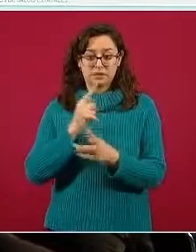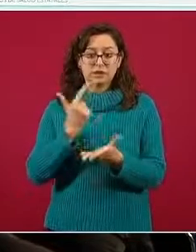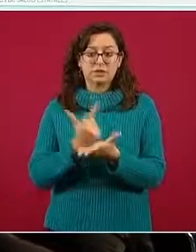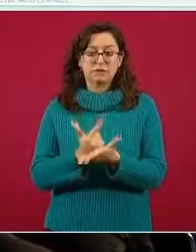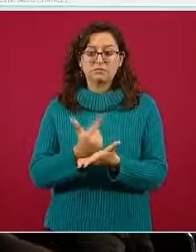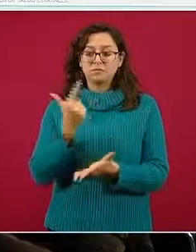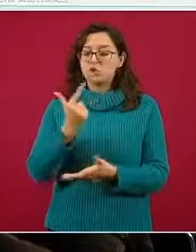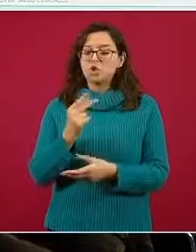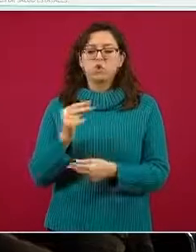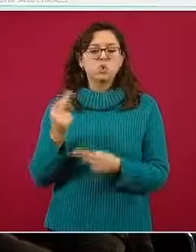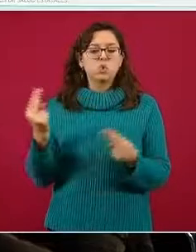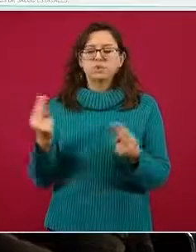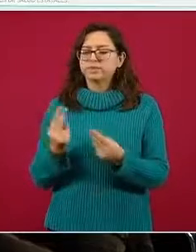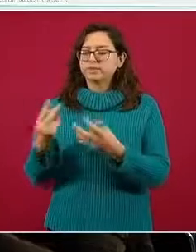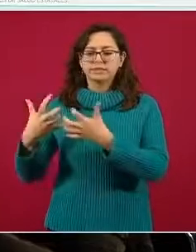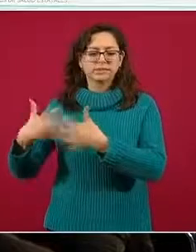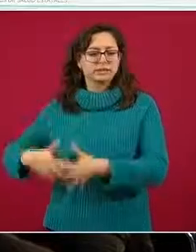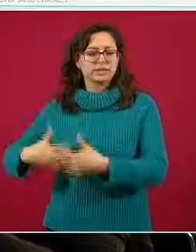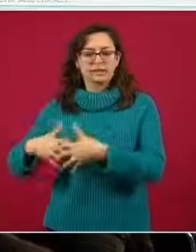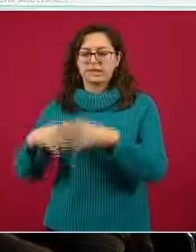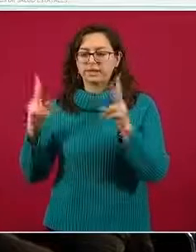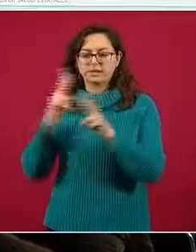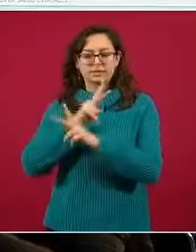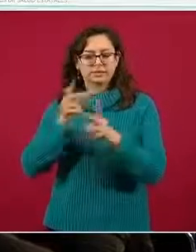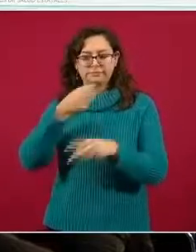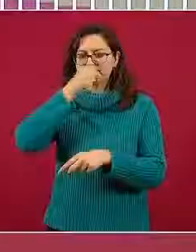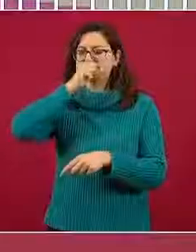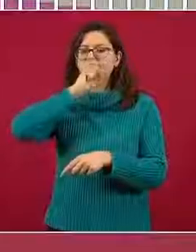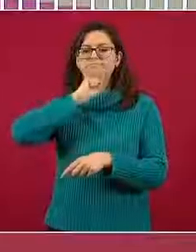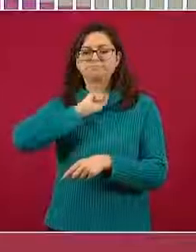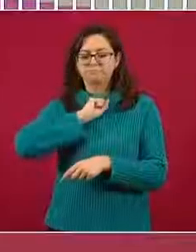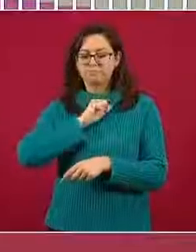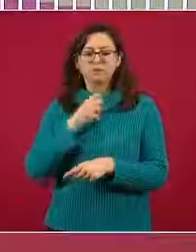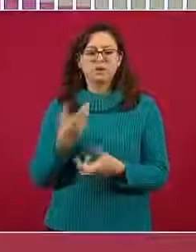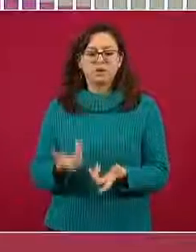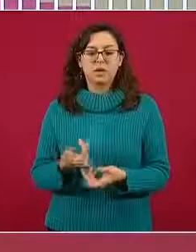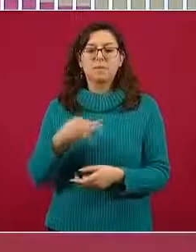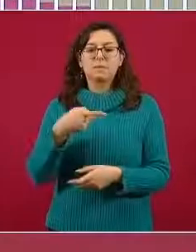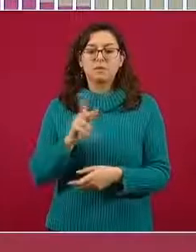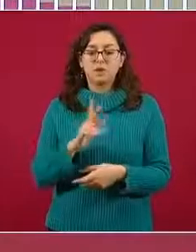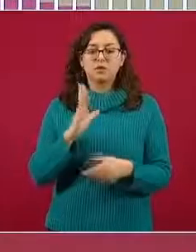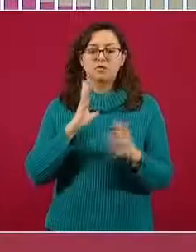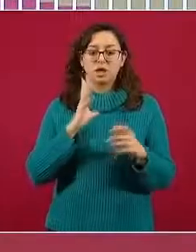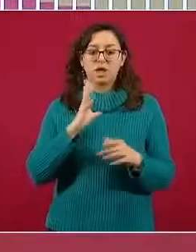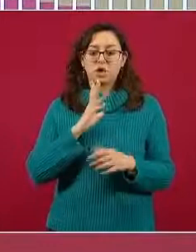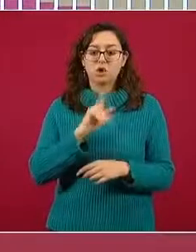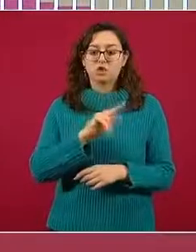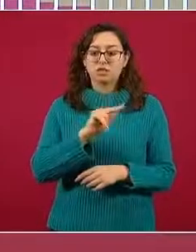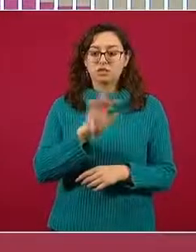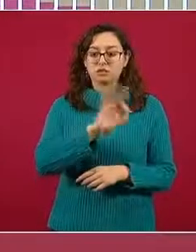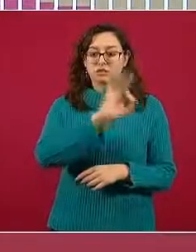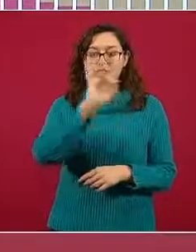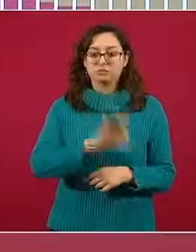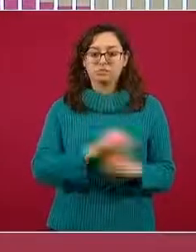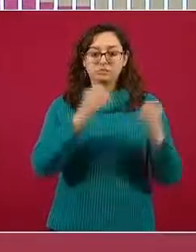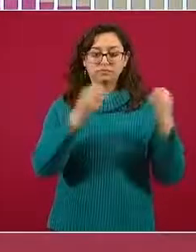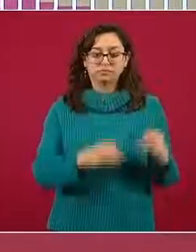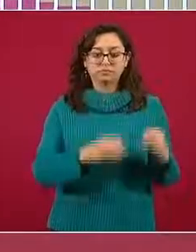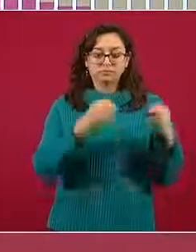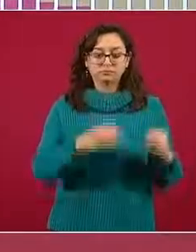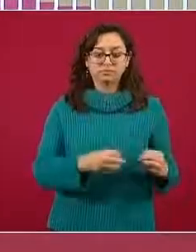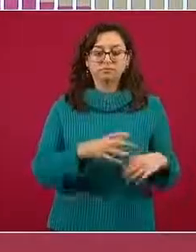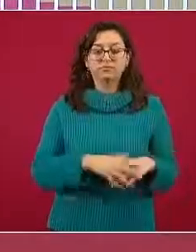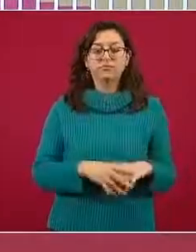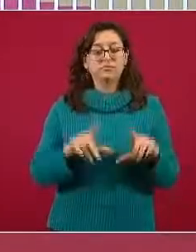requieren de un respirador mecánico con un 80 por ciento de ocupación. En total, hay una ocupación del